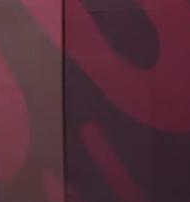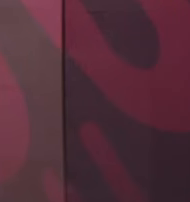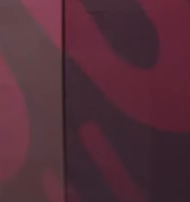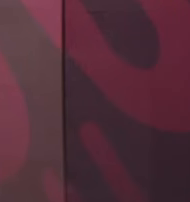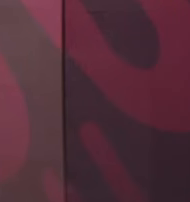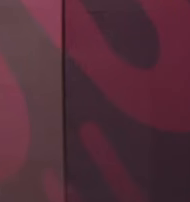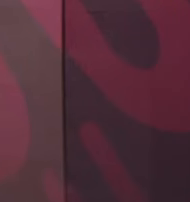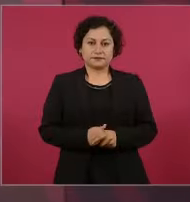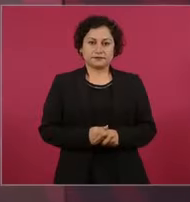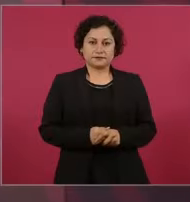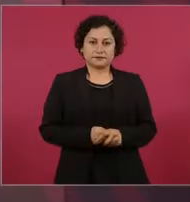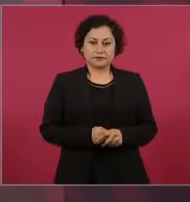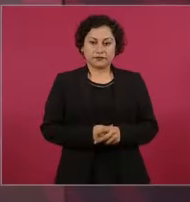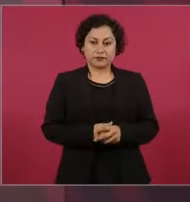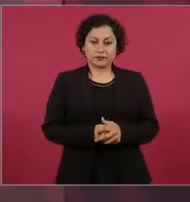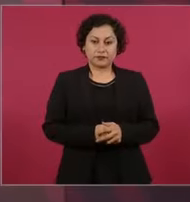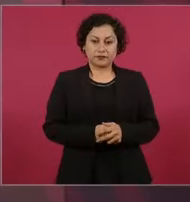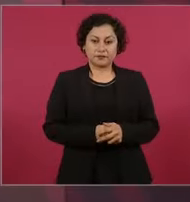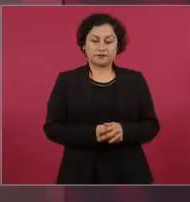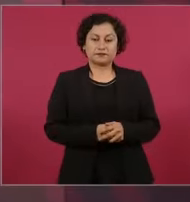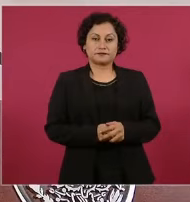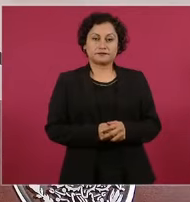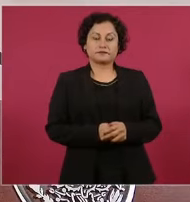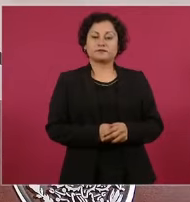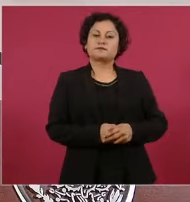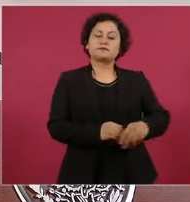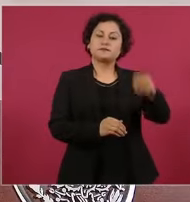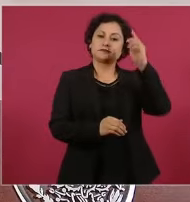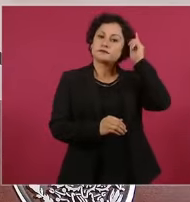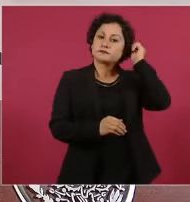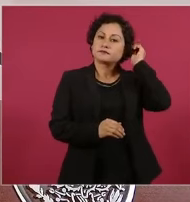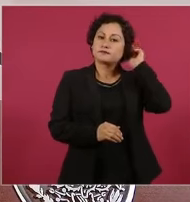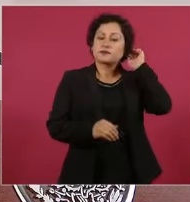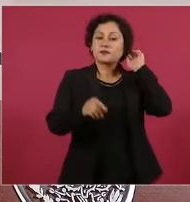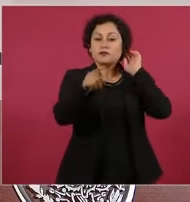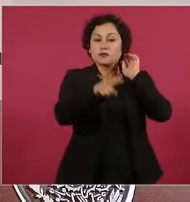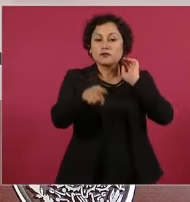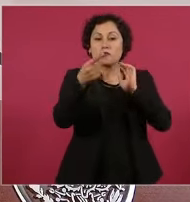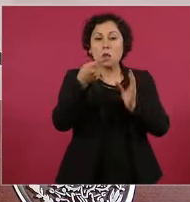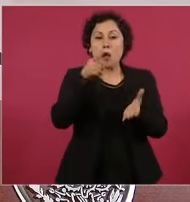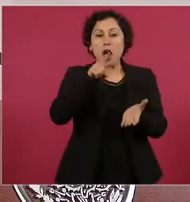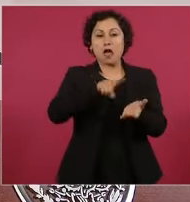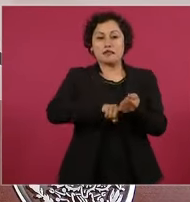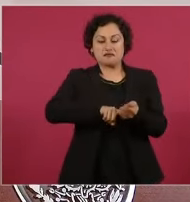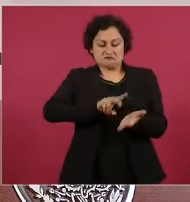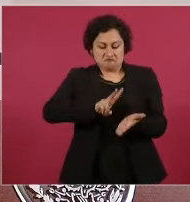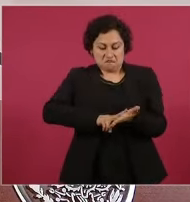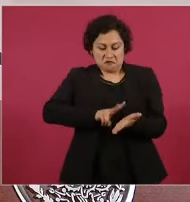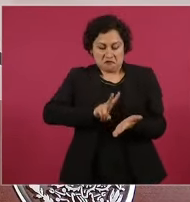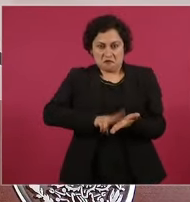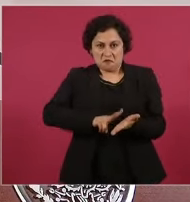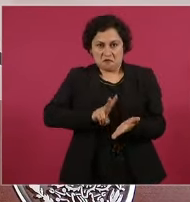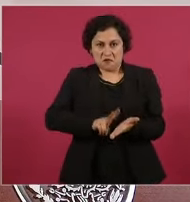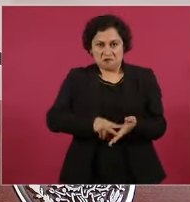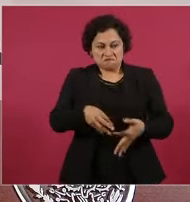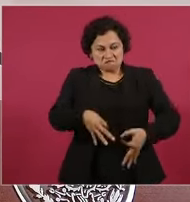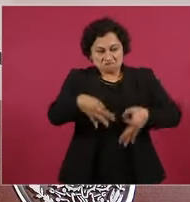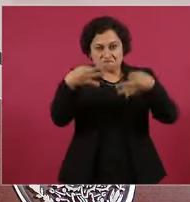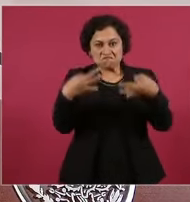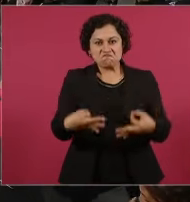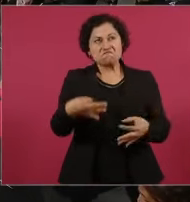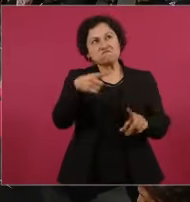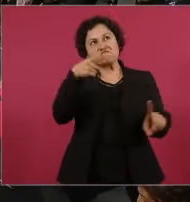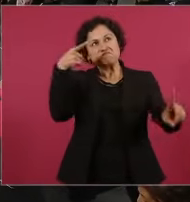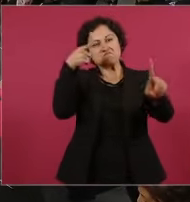Si se tienen principios, si se tienen ideales, no pasa nada, nada, nada, nada. Por eso